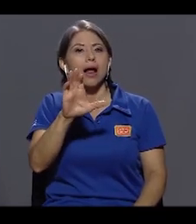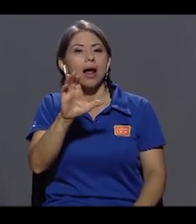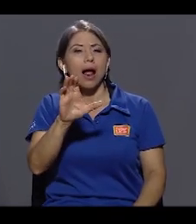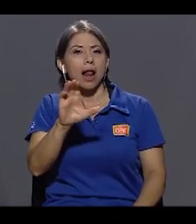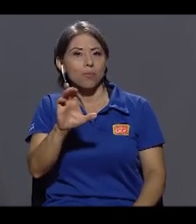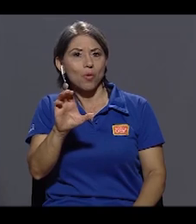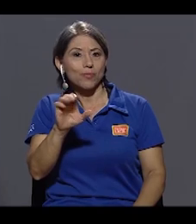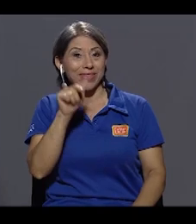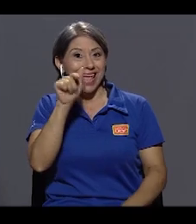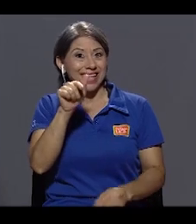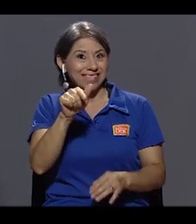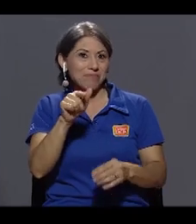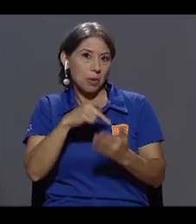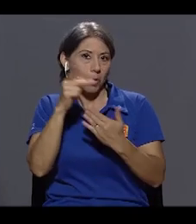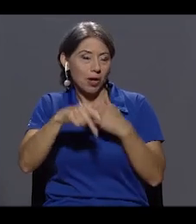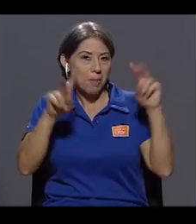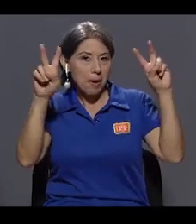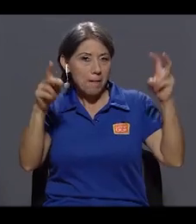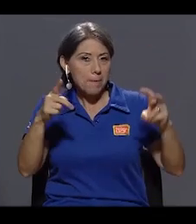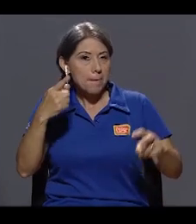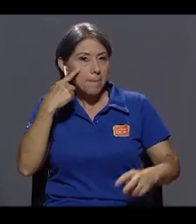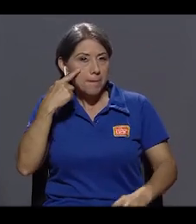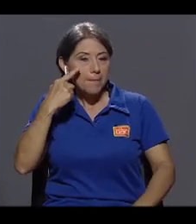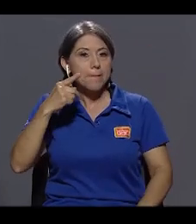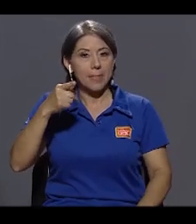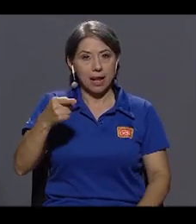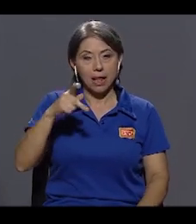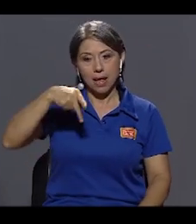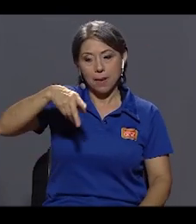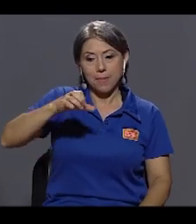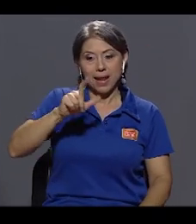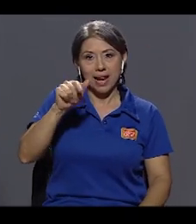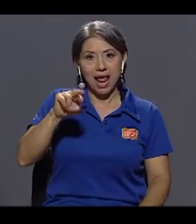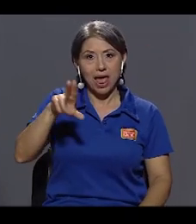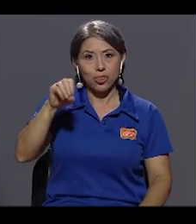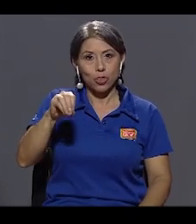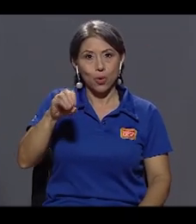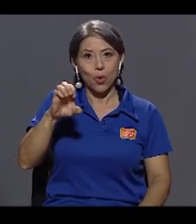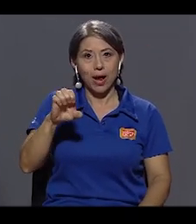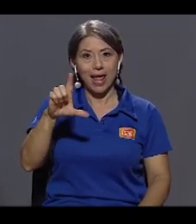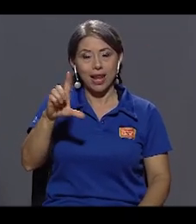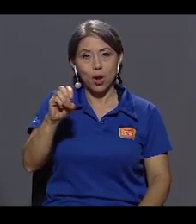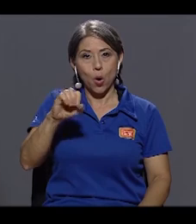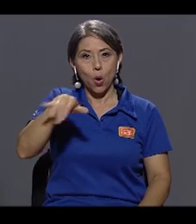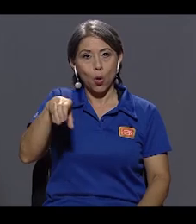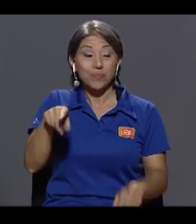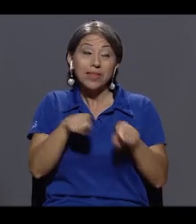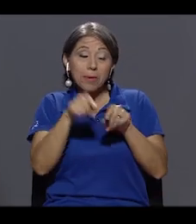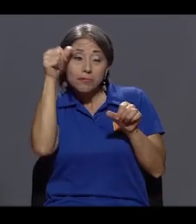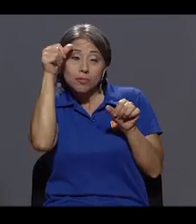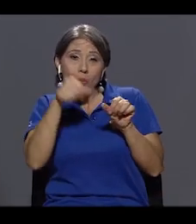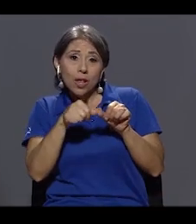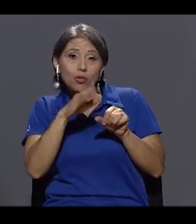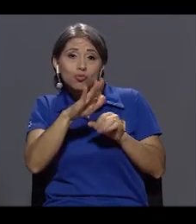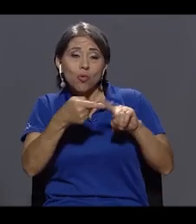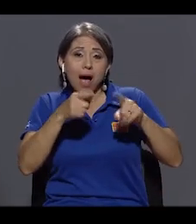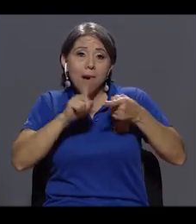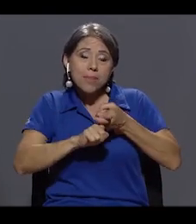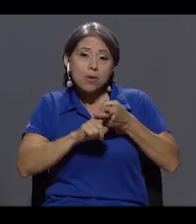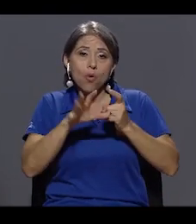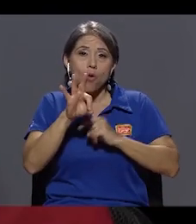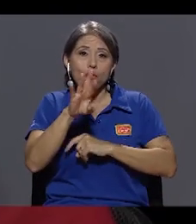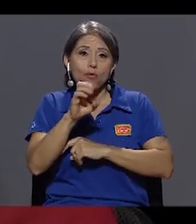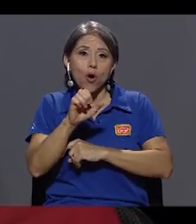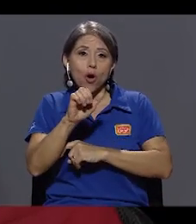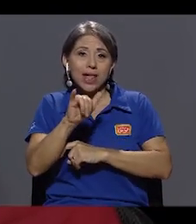Y debo hacer una mención casualmente a quien fuese su amigo entrañable, Froylan Bolaños, que fueron parte de quienes crearon este